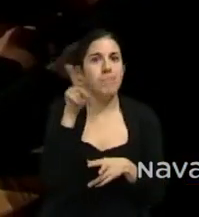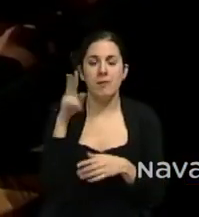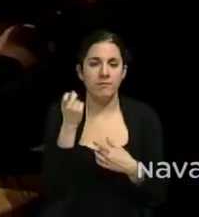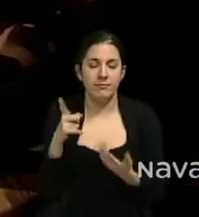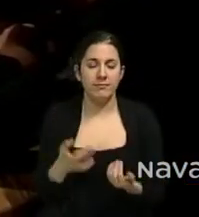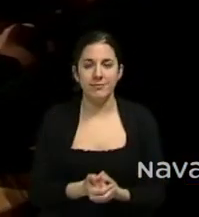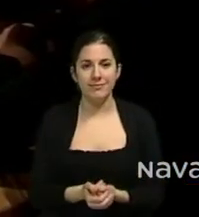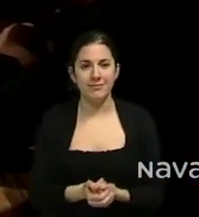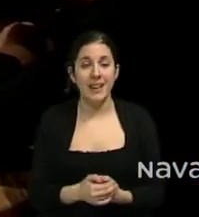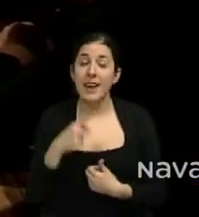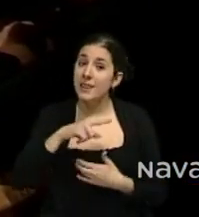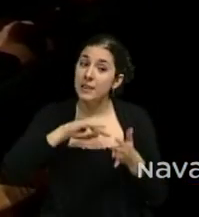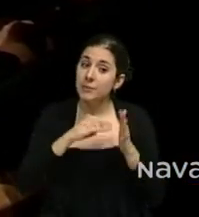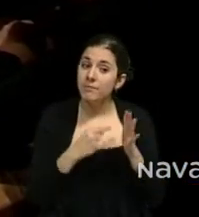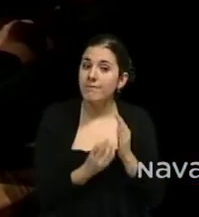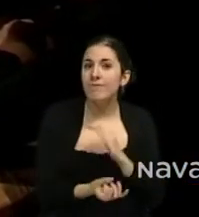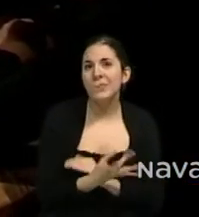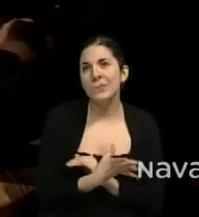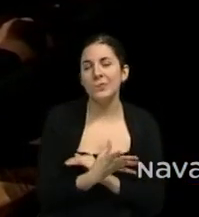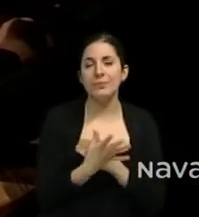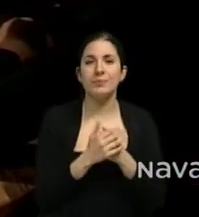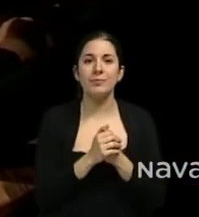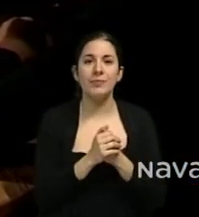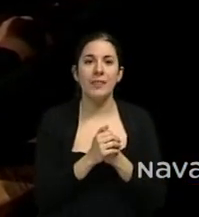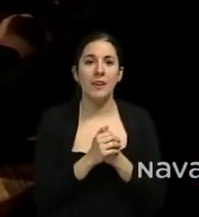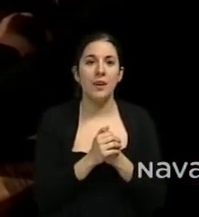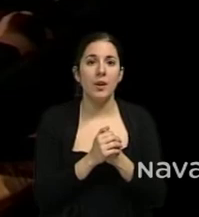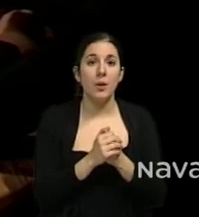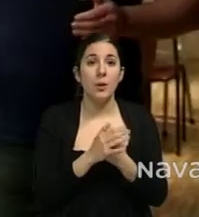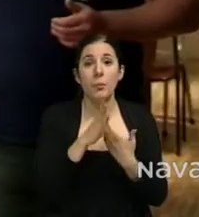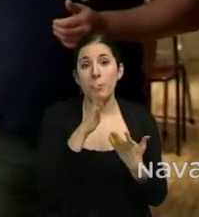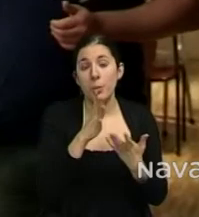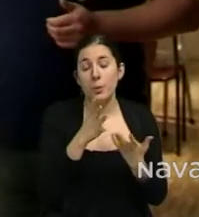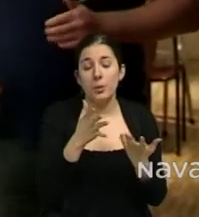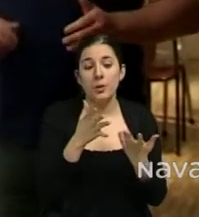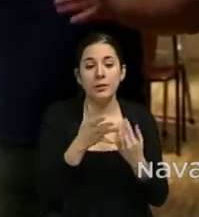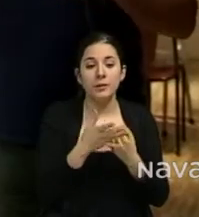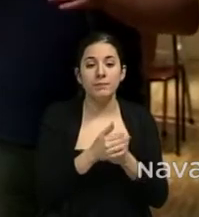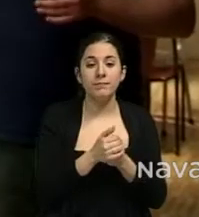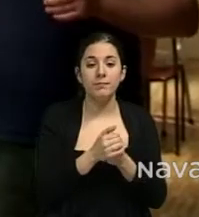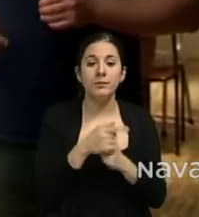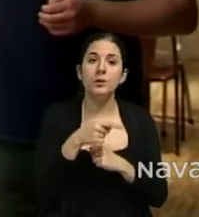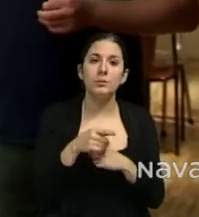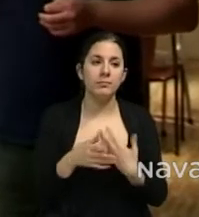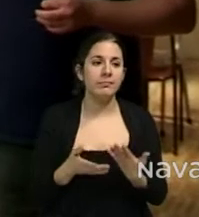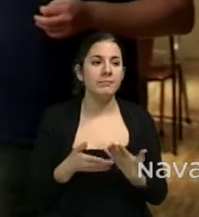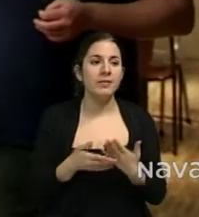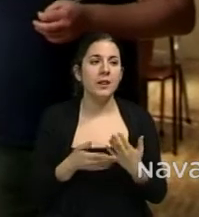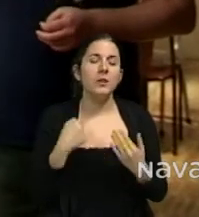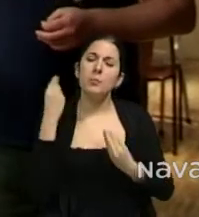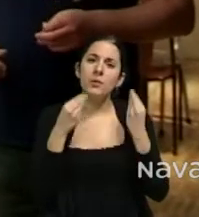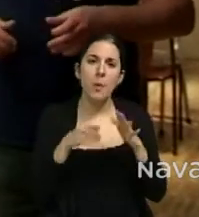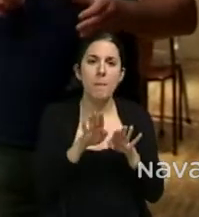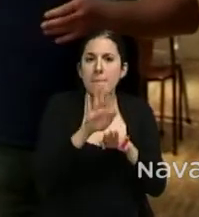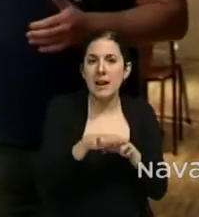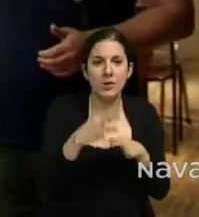Este proyecto nace como un paso lógico